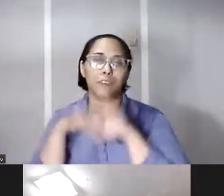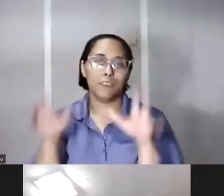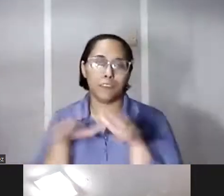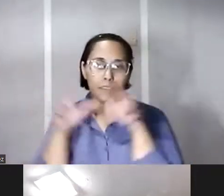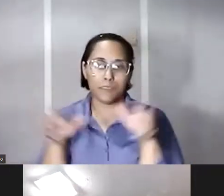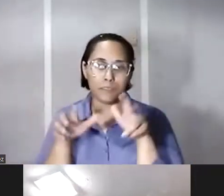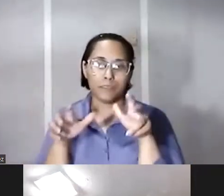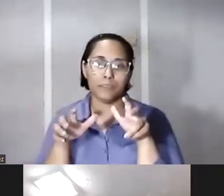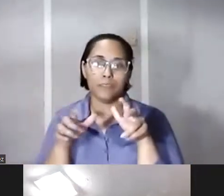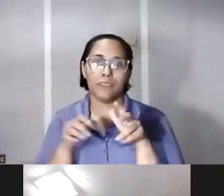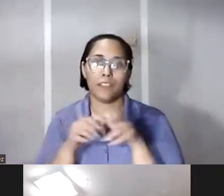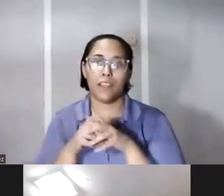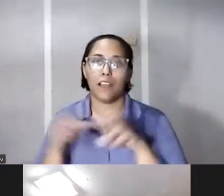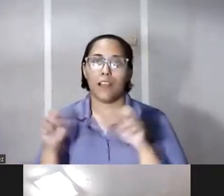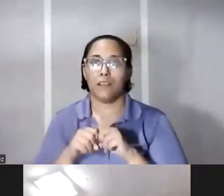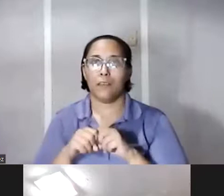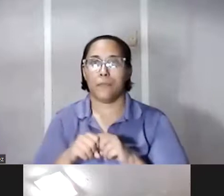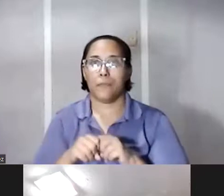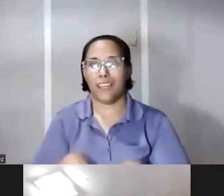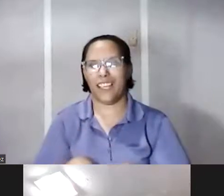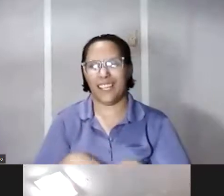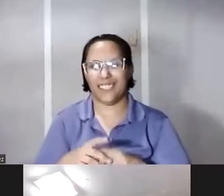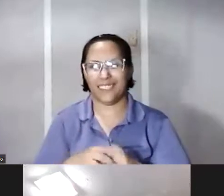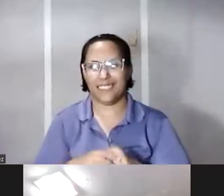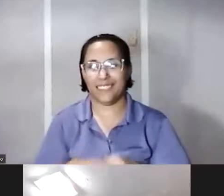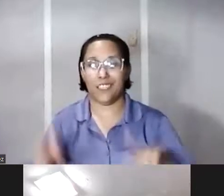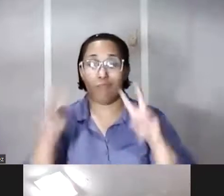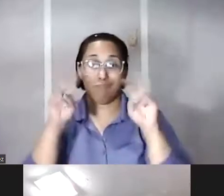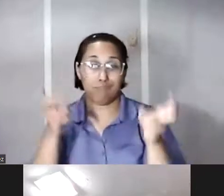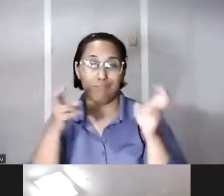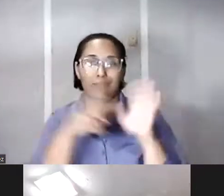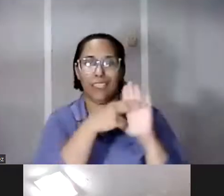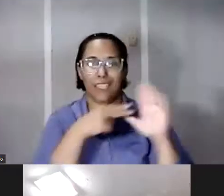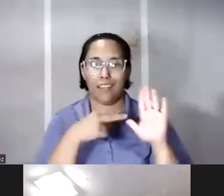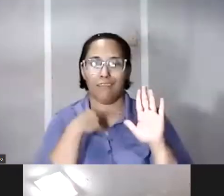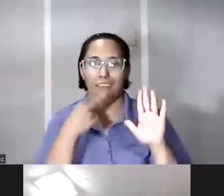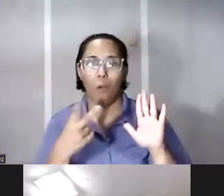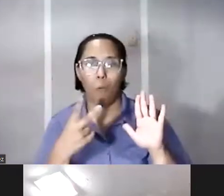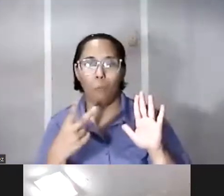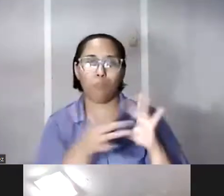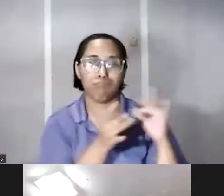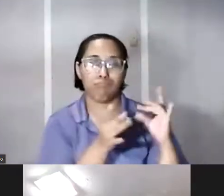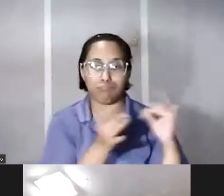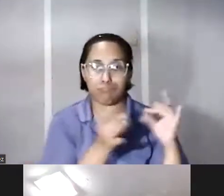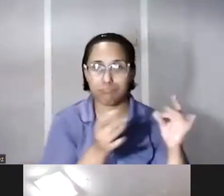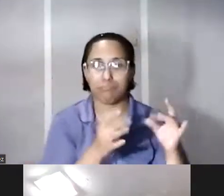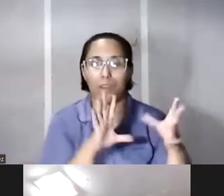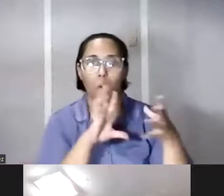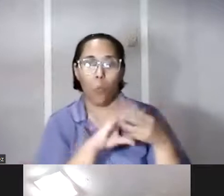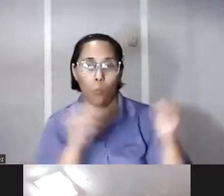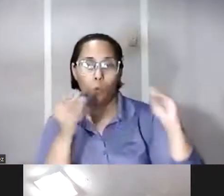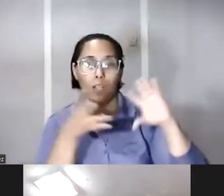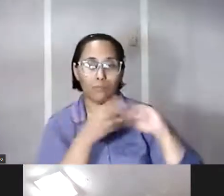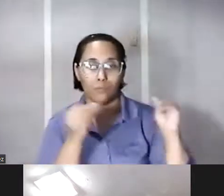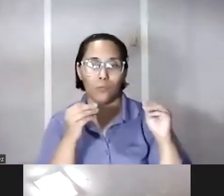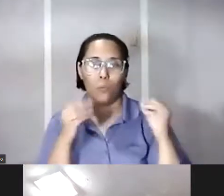remaster vamos a decir si es la palabra correcta de la voz narrando otra persona narrando un juego